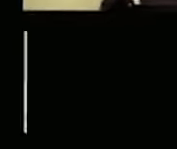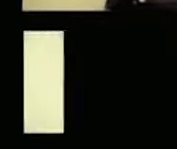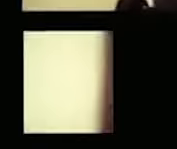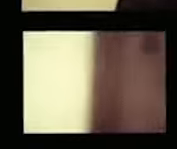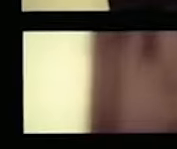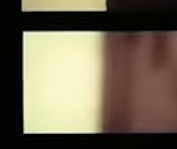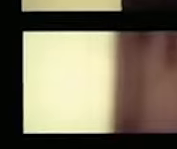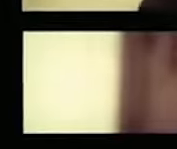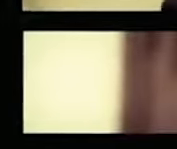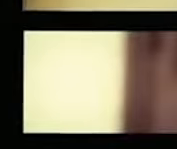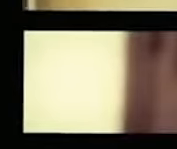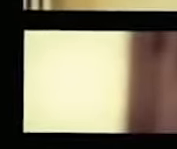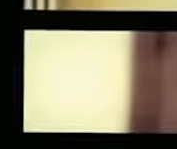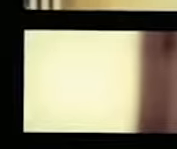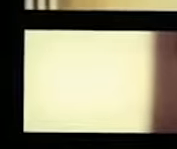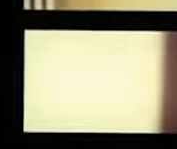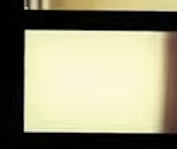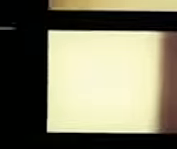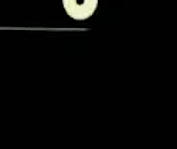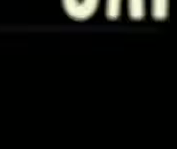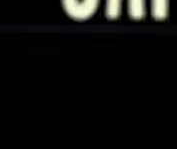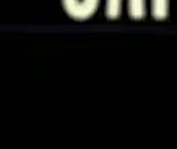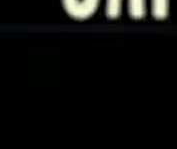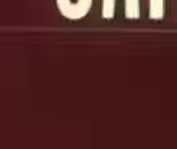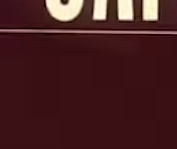todos somos capacitados